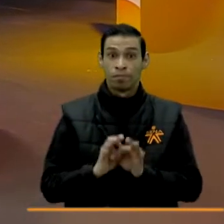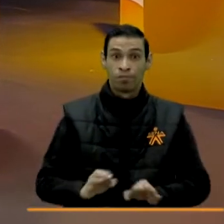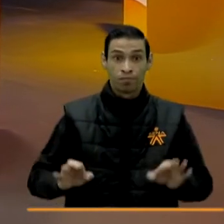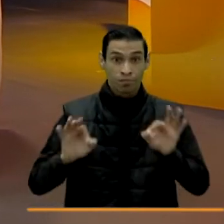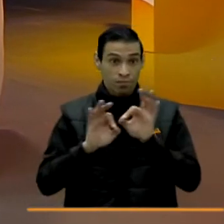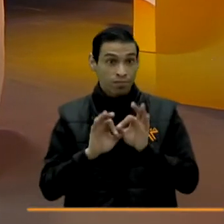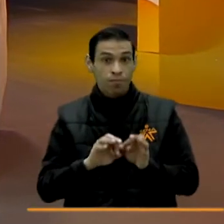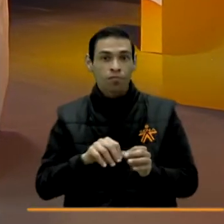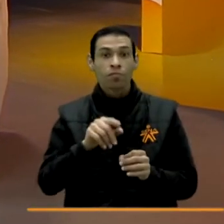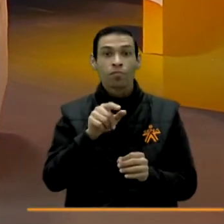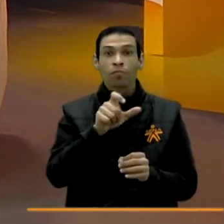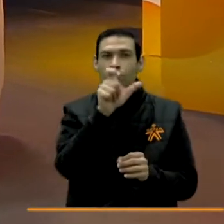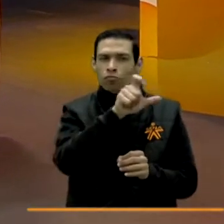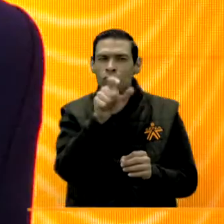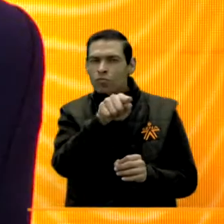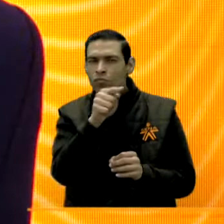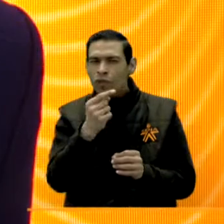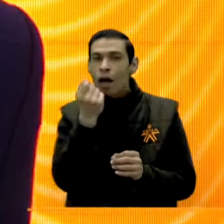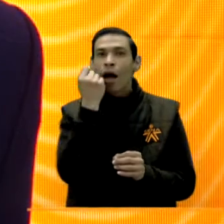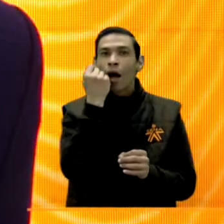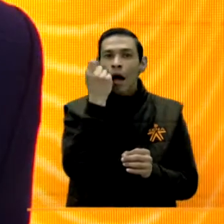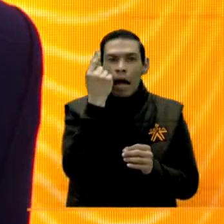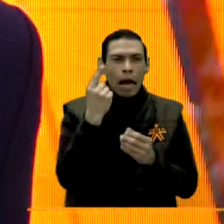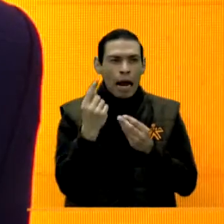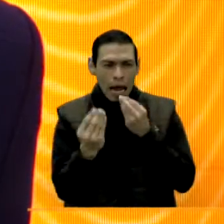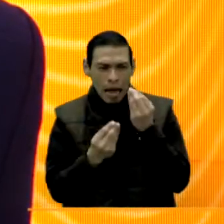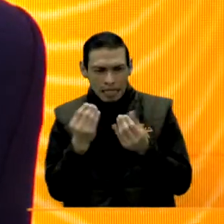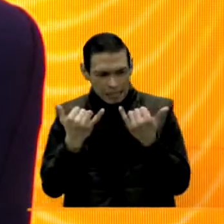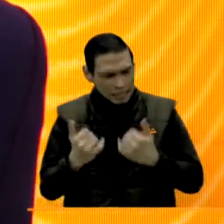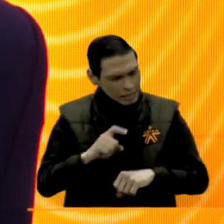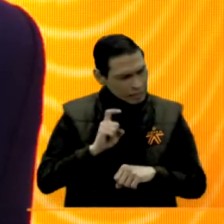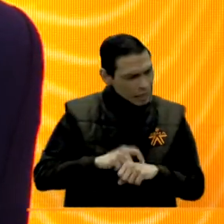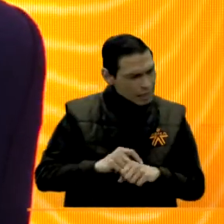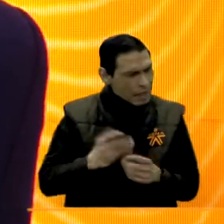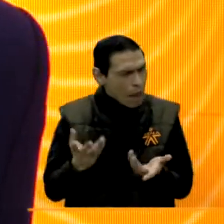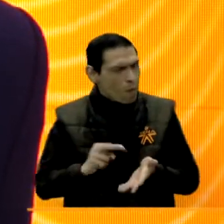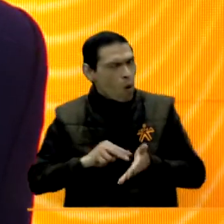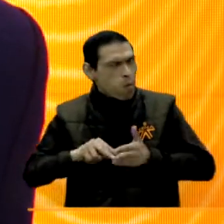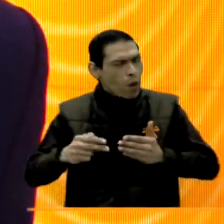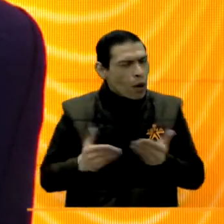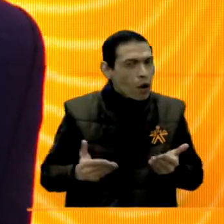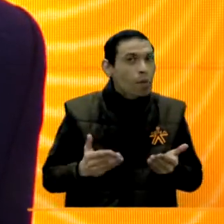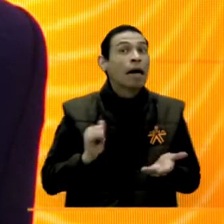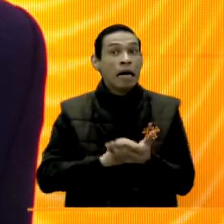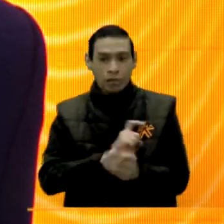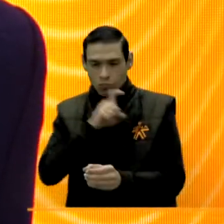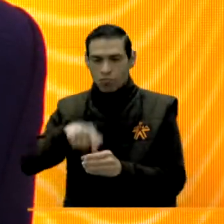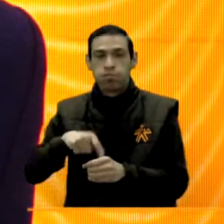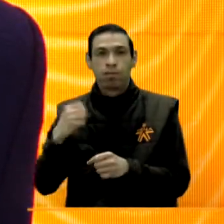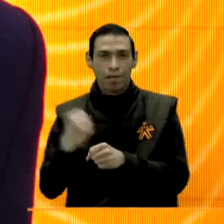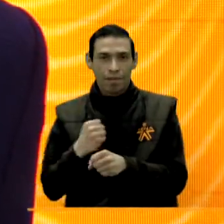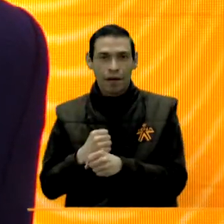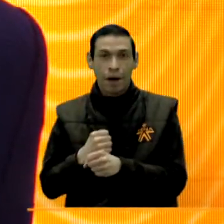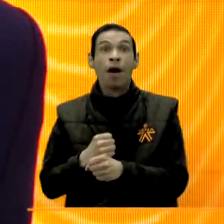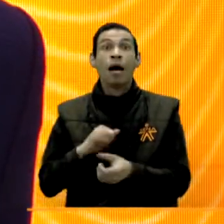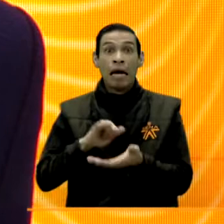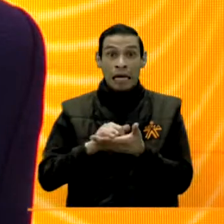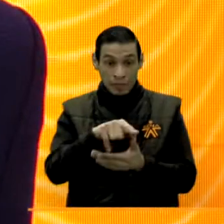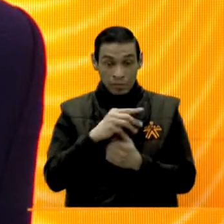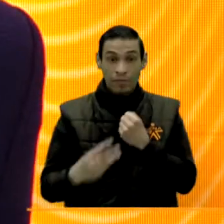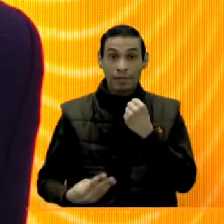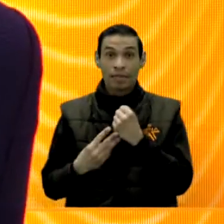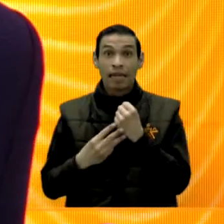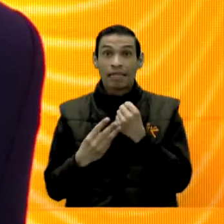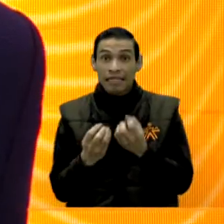Es muy importante tener personas que entiendan muy bien el momento que estamos viviendo. Y el SENA nos aporta